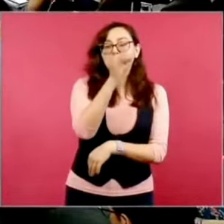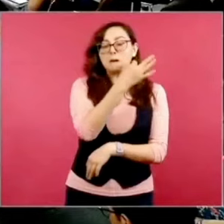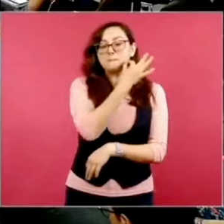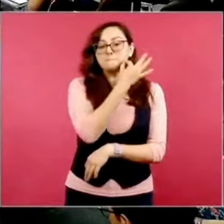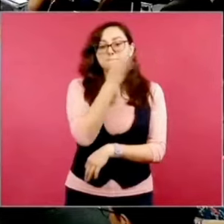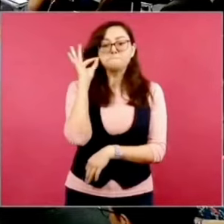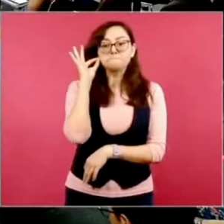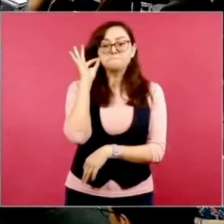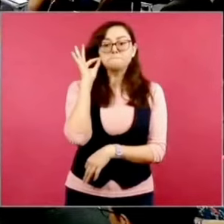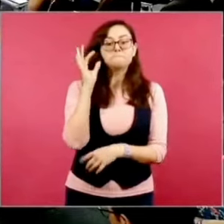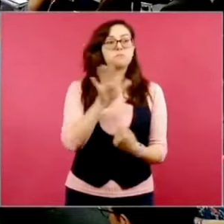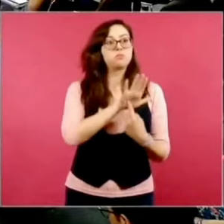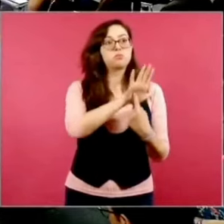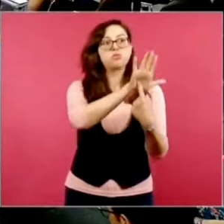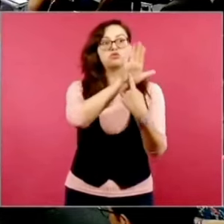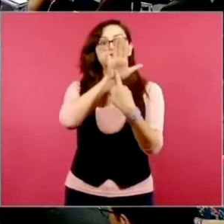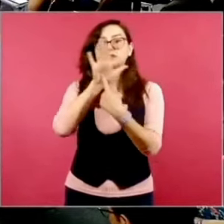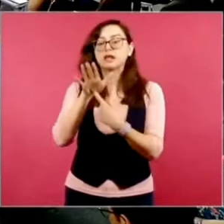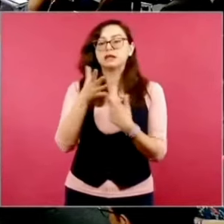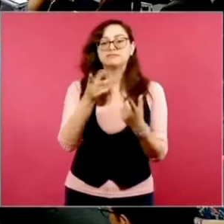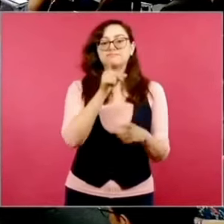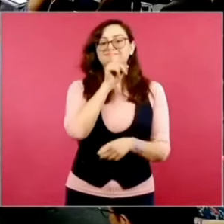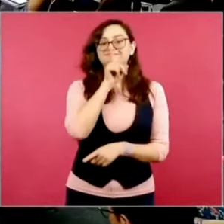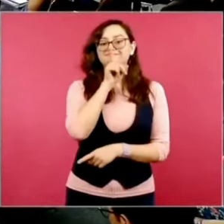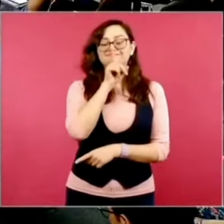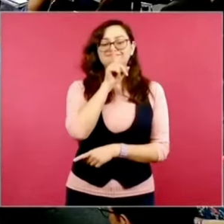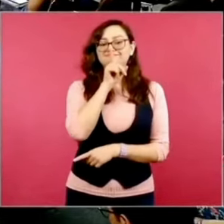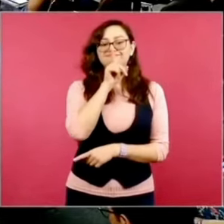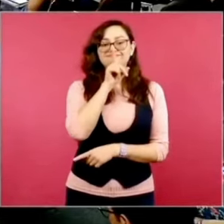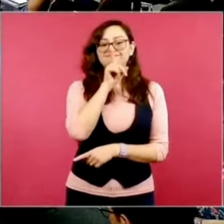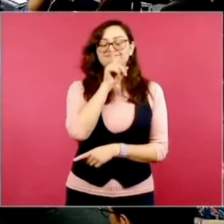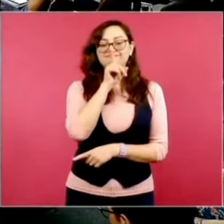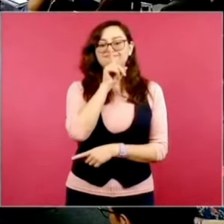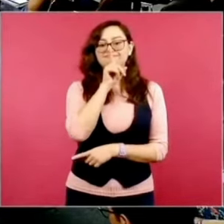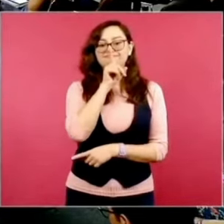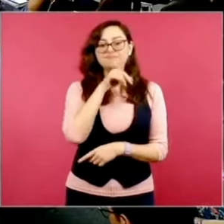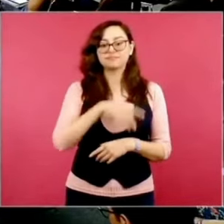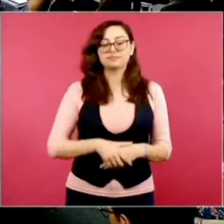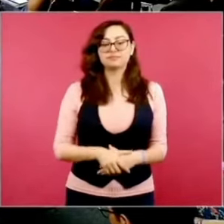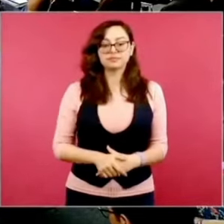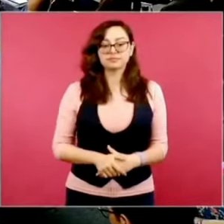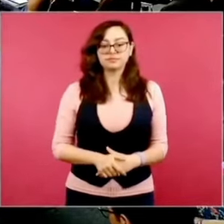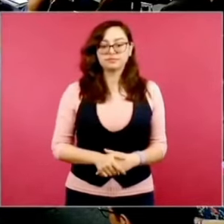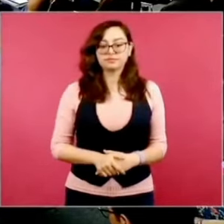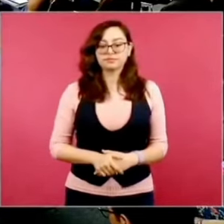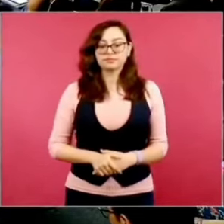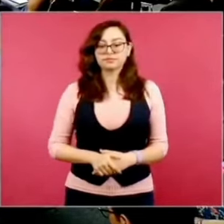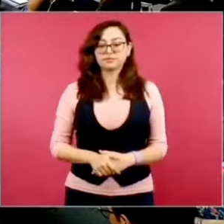Aquí está. ¿Cómo? ¿Los medios de información